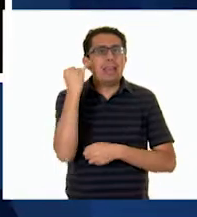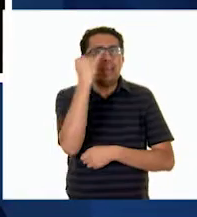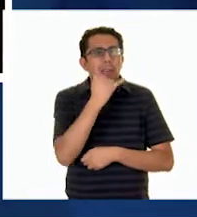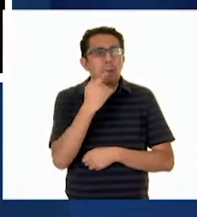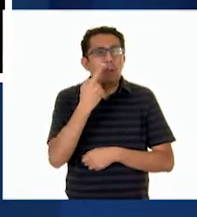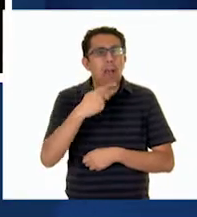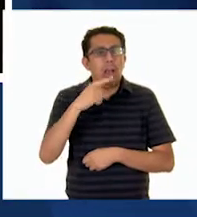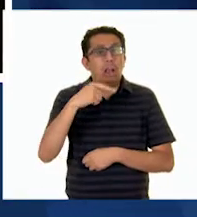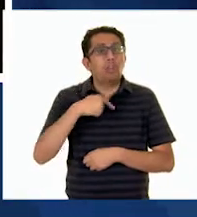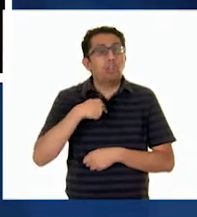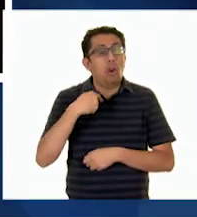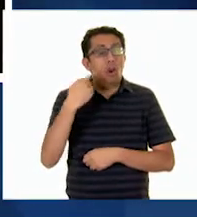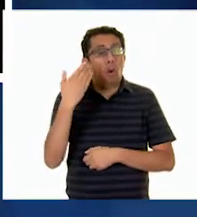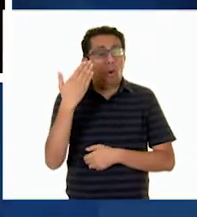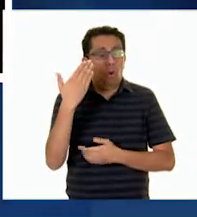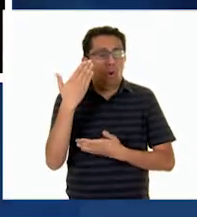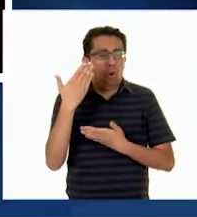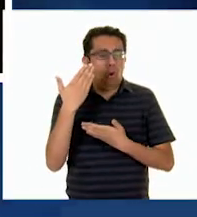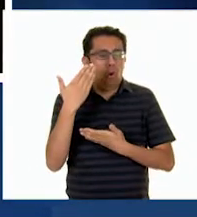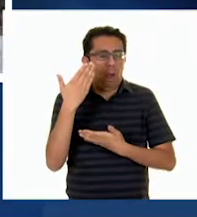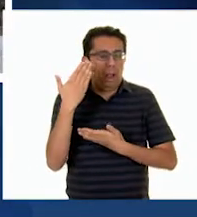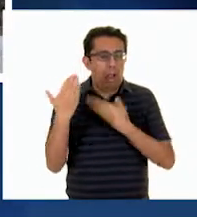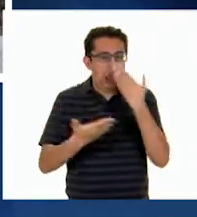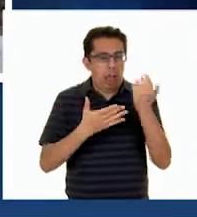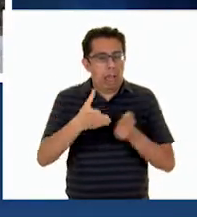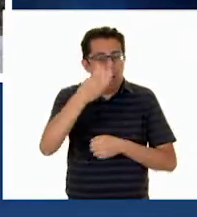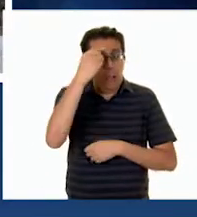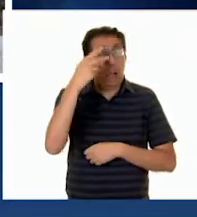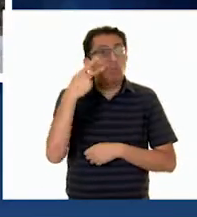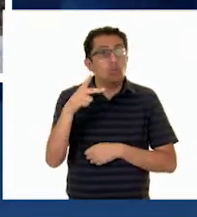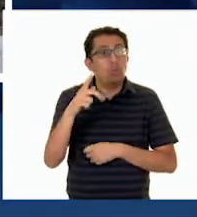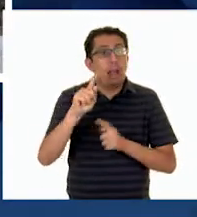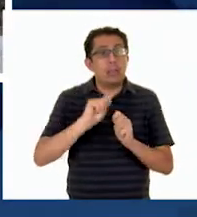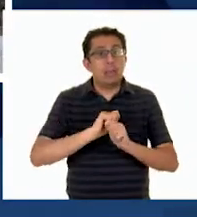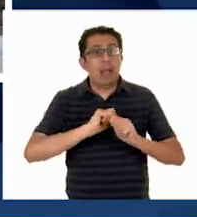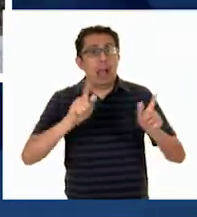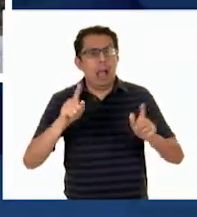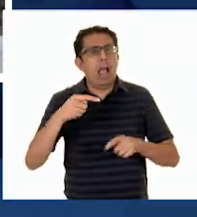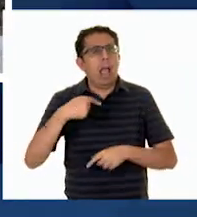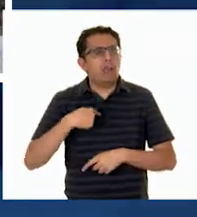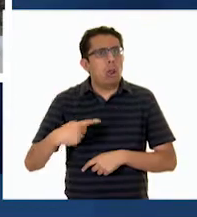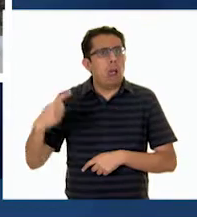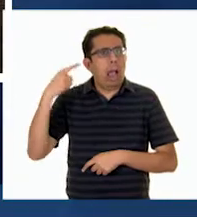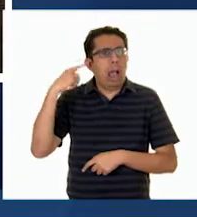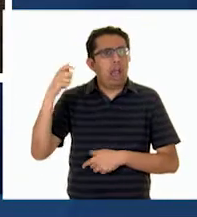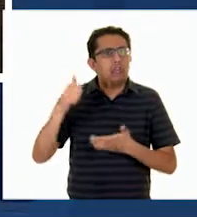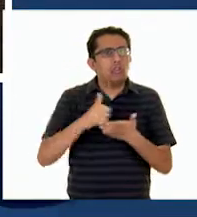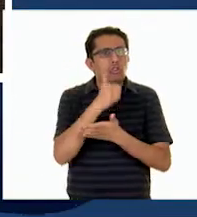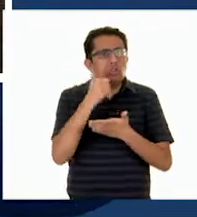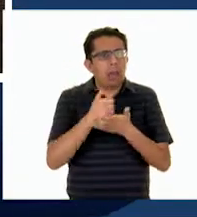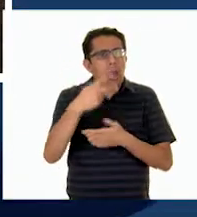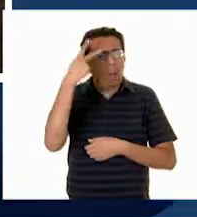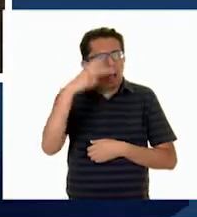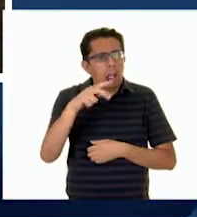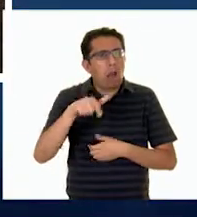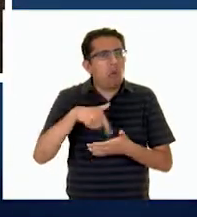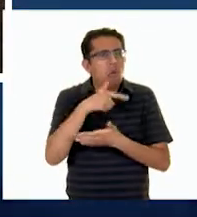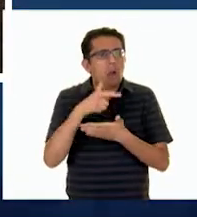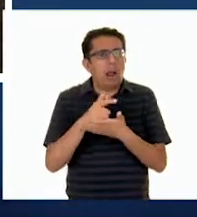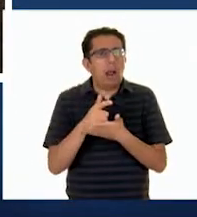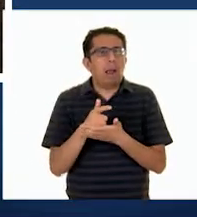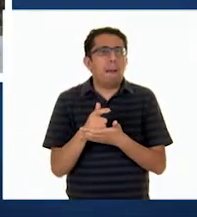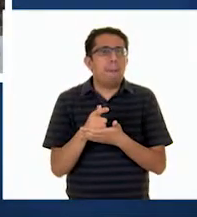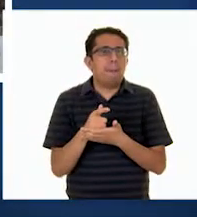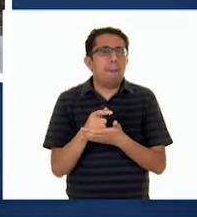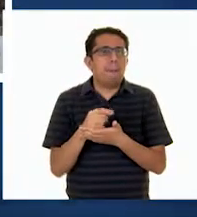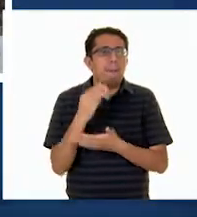estudiando en una de sus variantes La de Tlaxcala Oigan, yo la he escuchado hablar En algunas alcaldías de la Ciudad de México Como Milpalta, Tlahuac